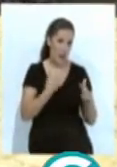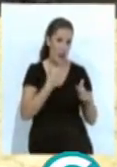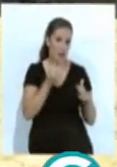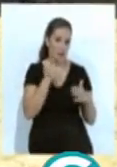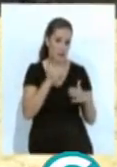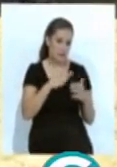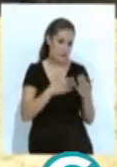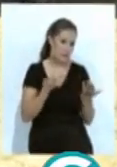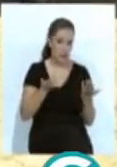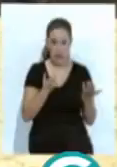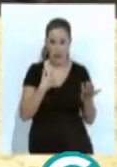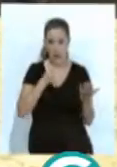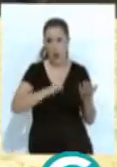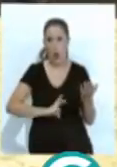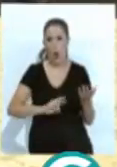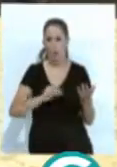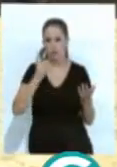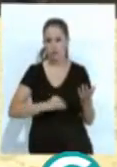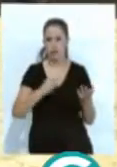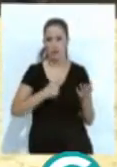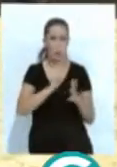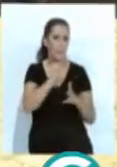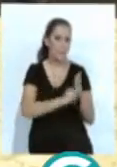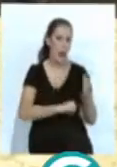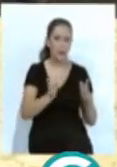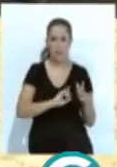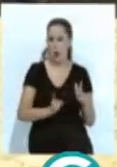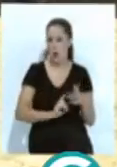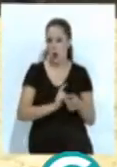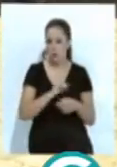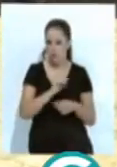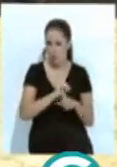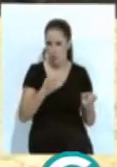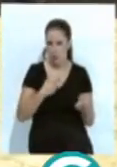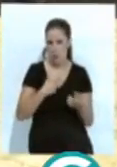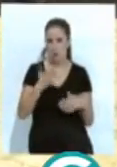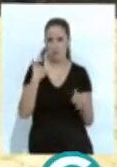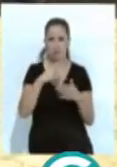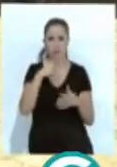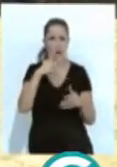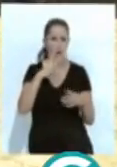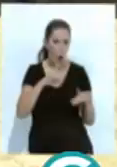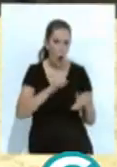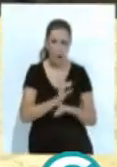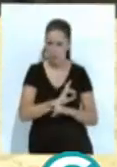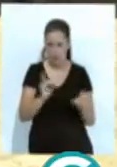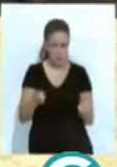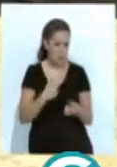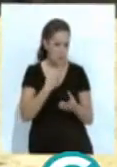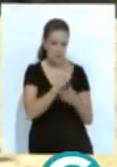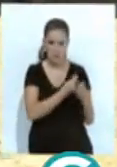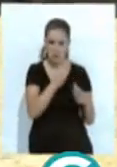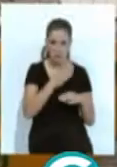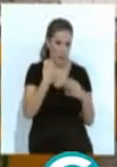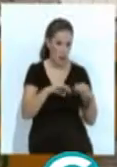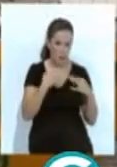cierto punto, es decir, que no son unos candelabros, no son de plata, no hay repujado, no tiene un pan de oro estupendo, es decir, son unos candelabros